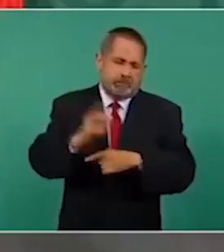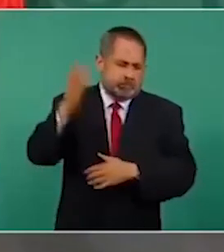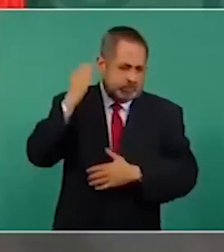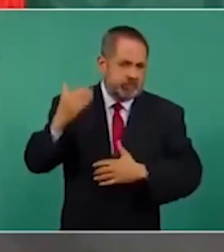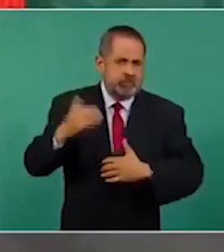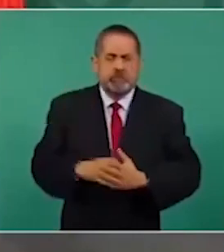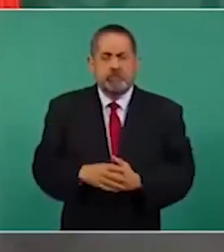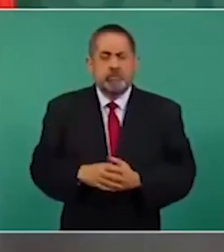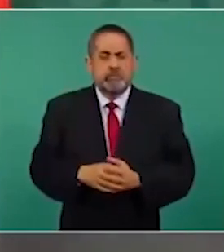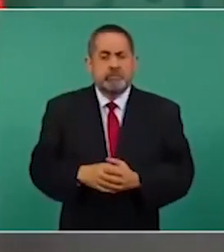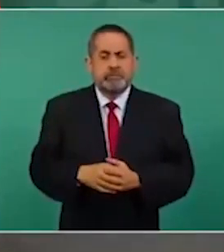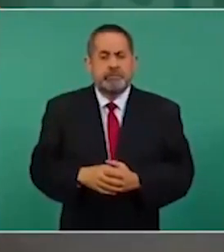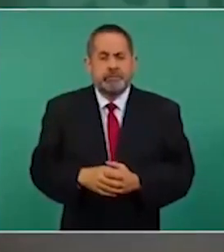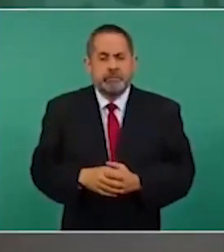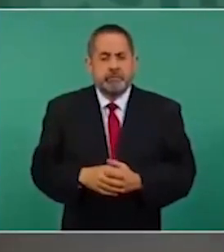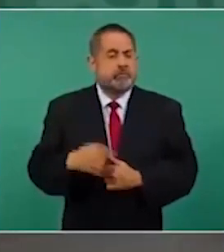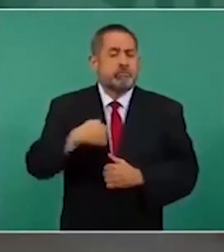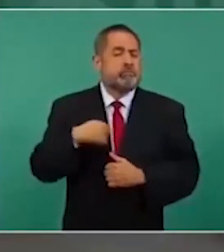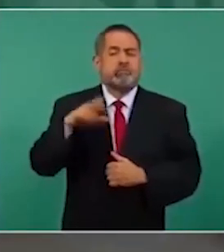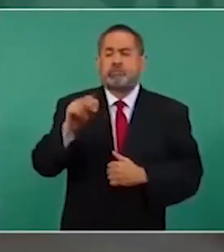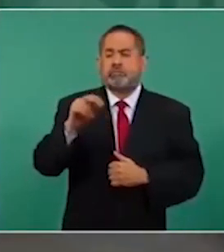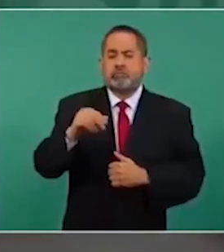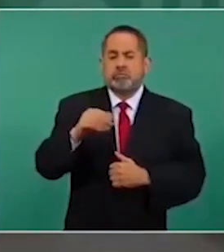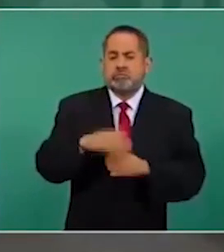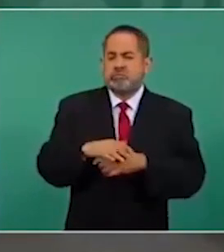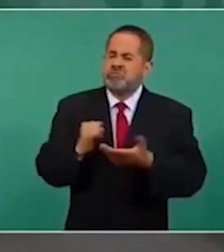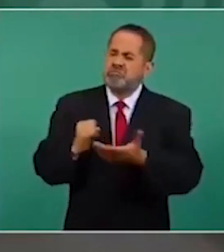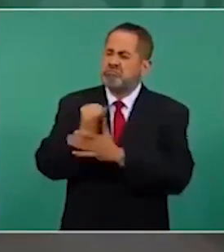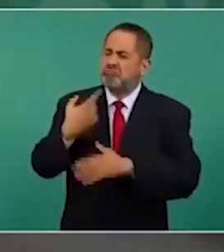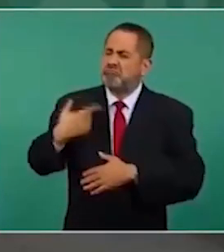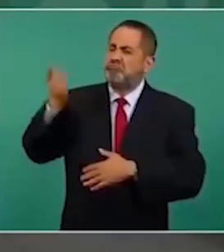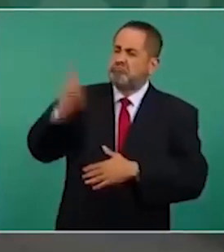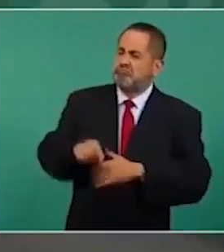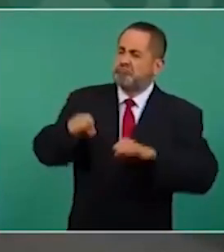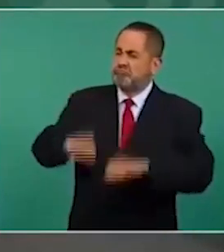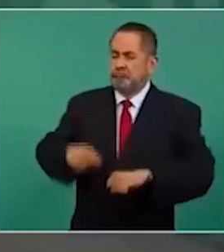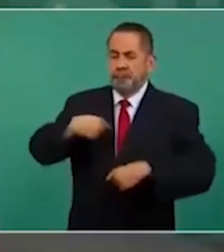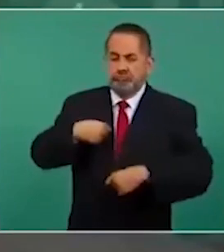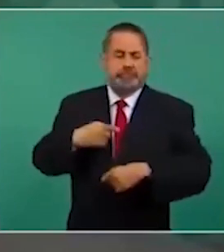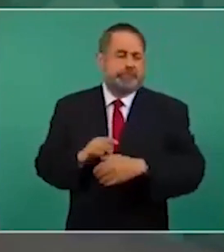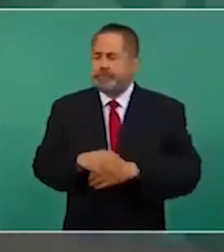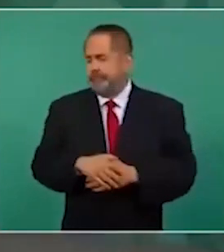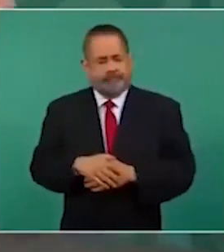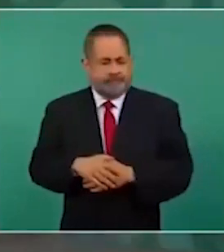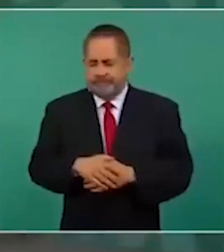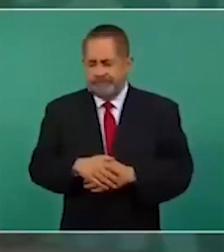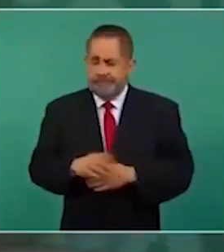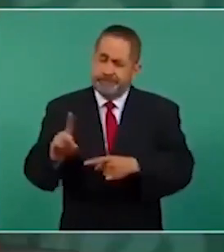No he actuado de manera antidemocrática en toda